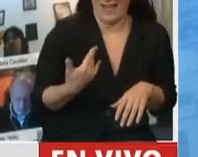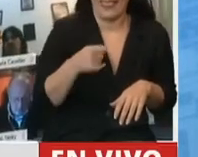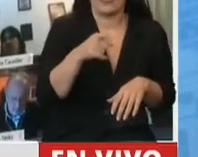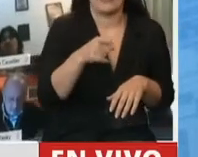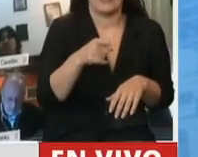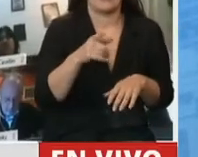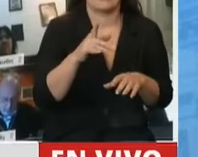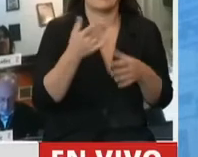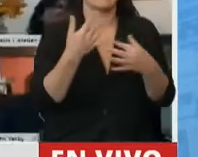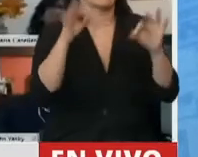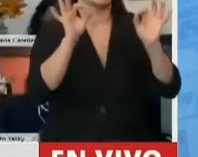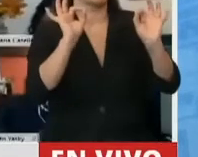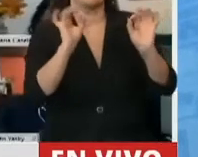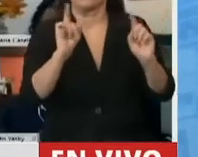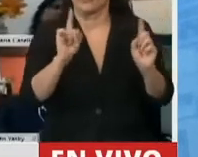para nada exenta.